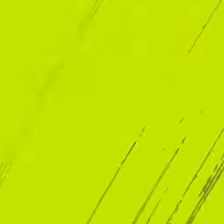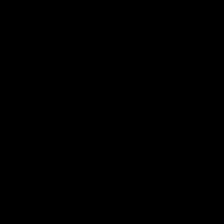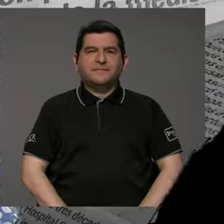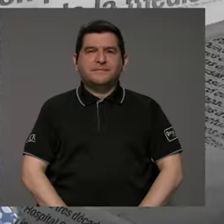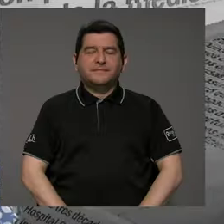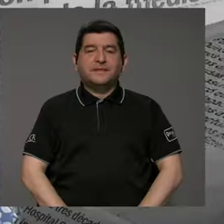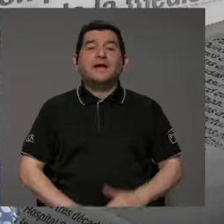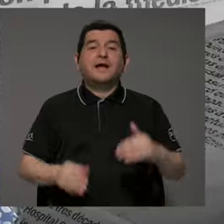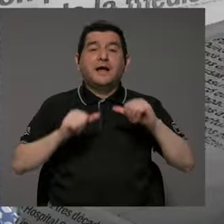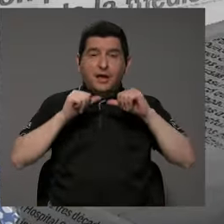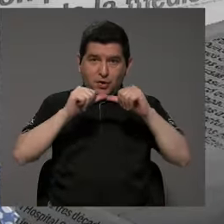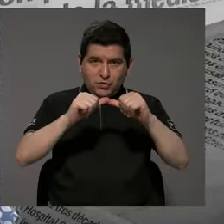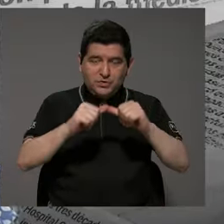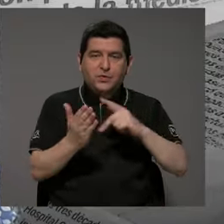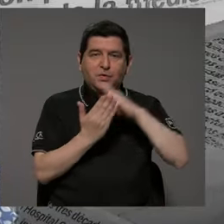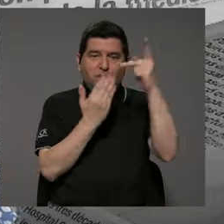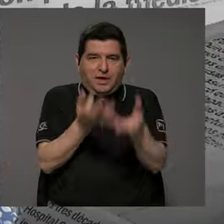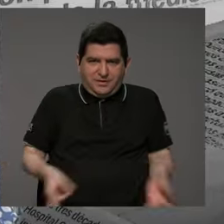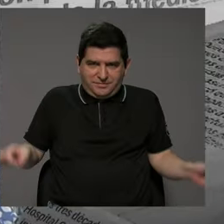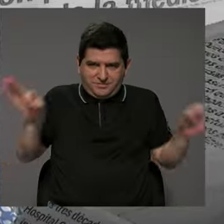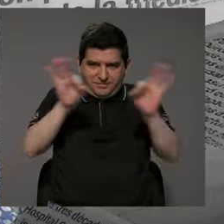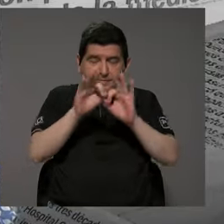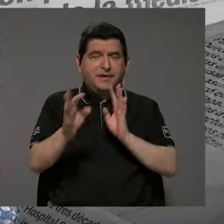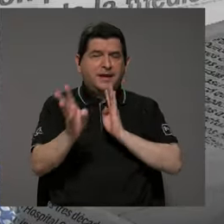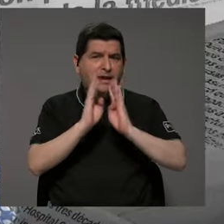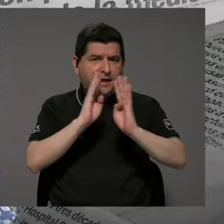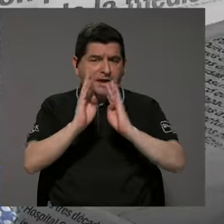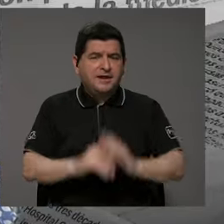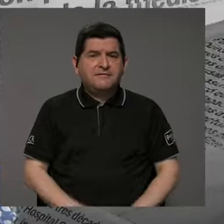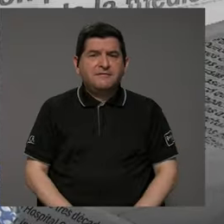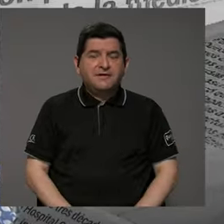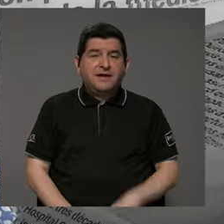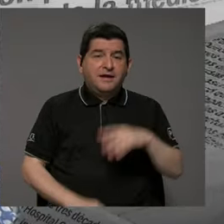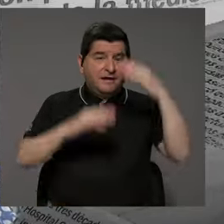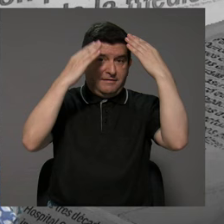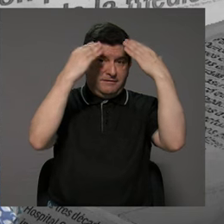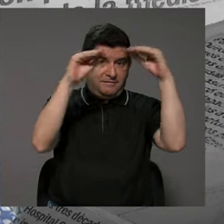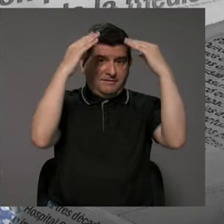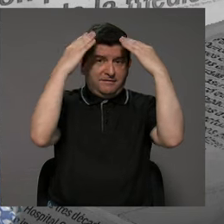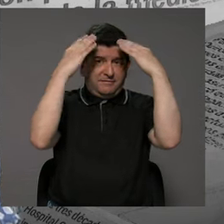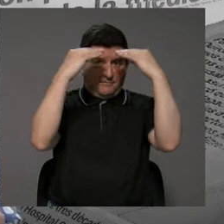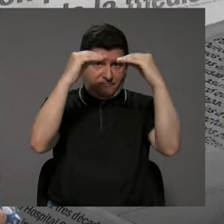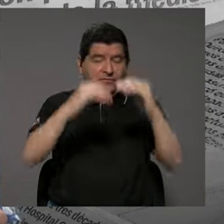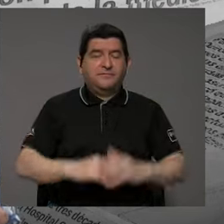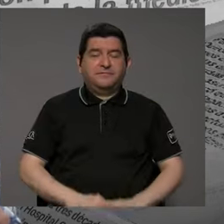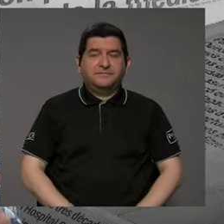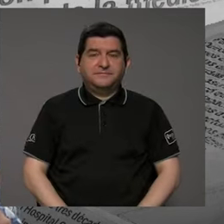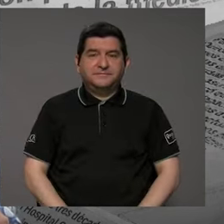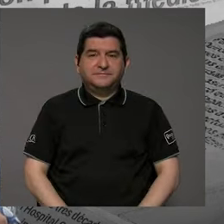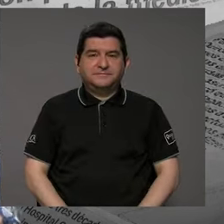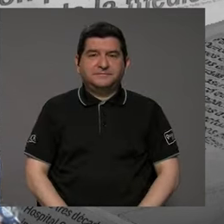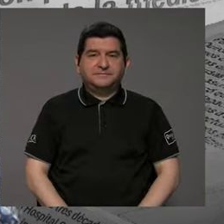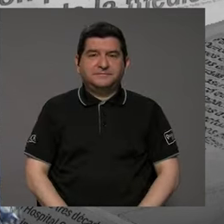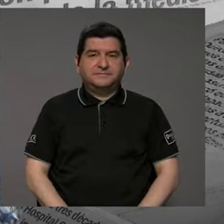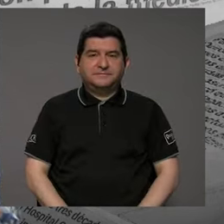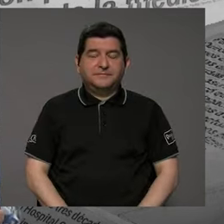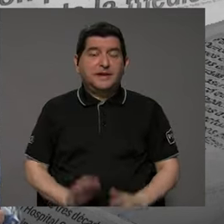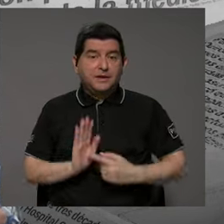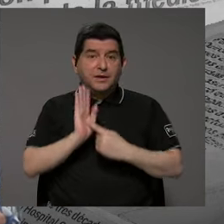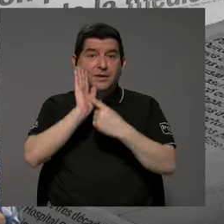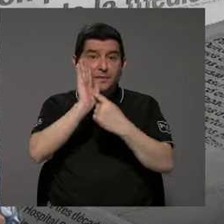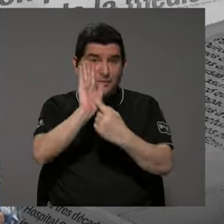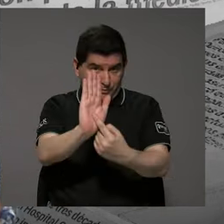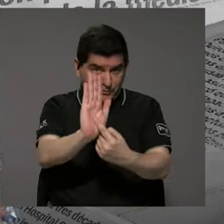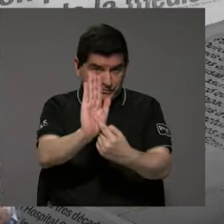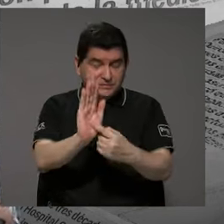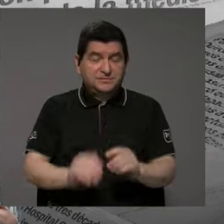Estamos de regreso con lo que importa y hablando precisamente de este informe que se reveló, que se